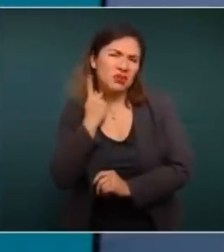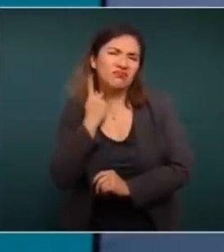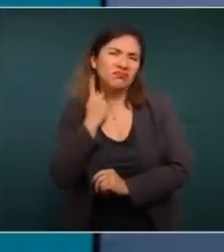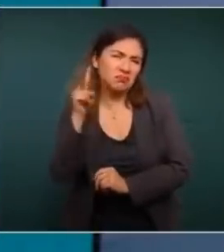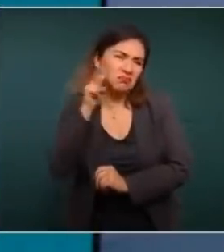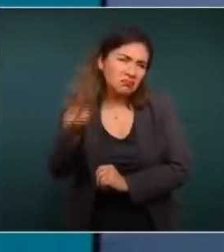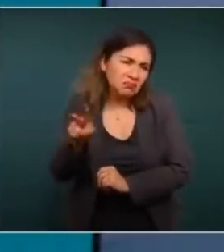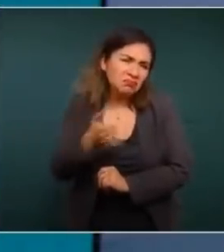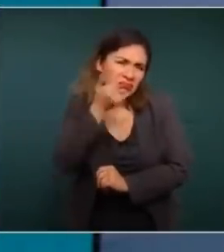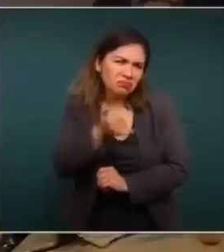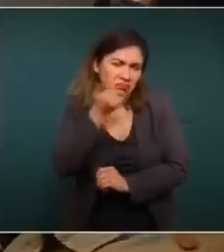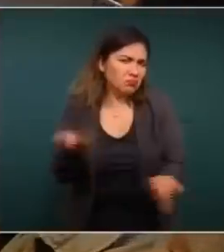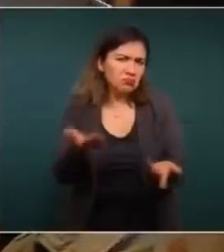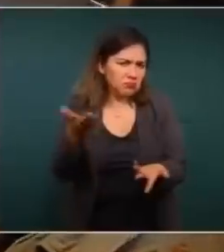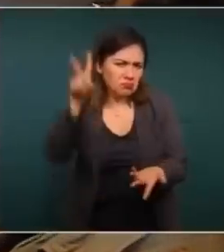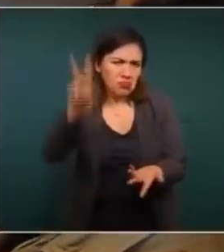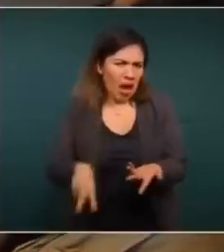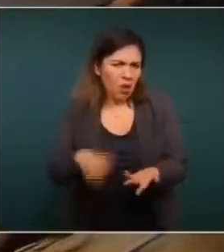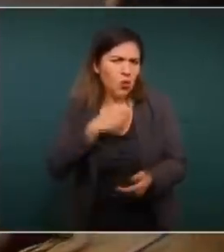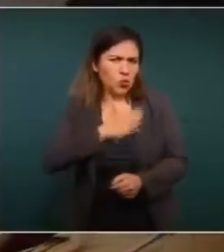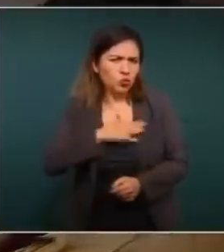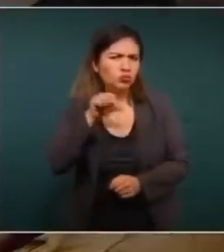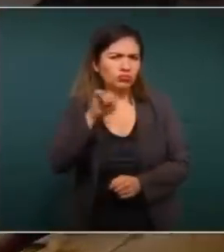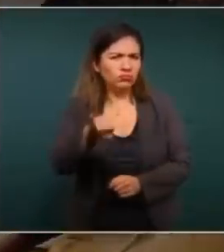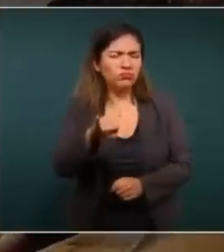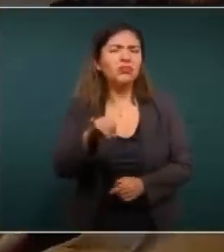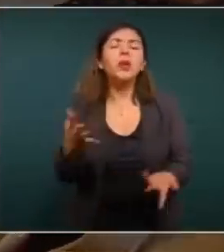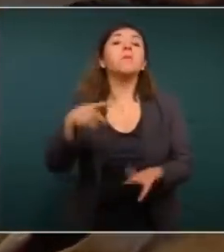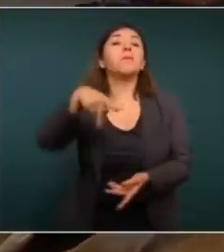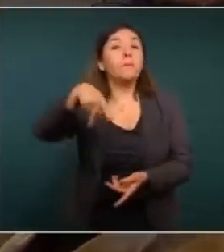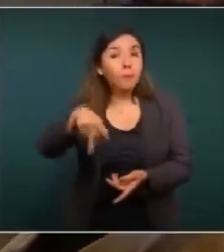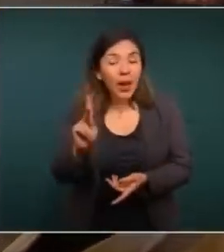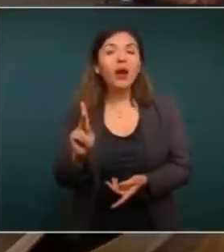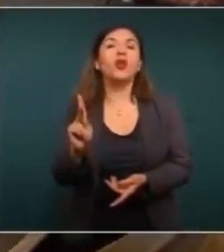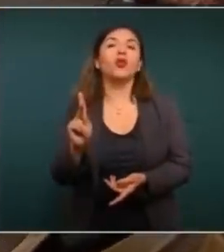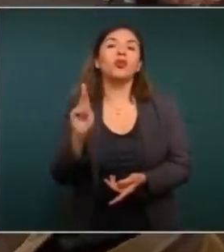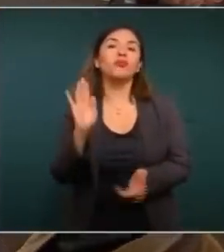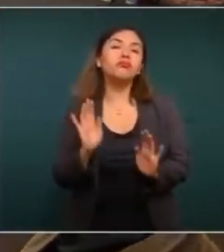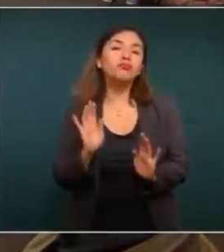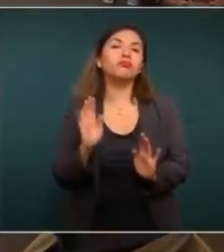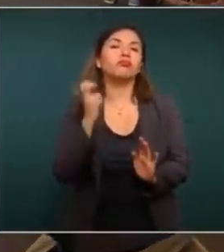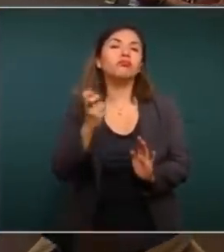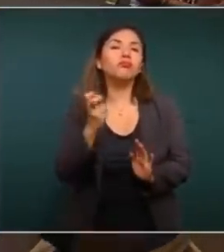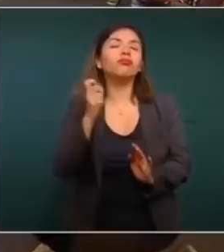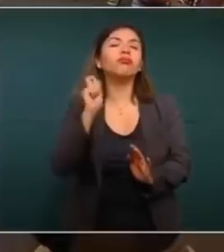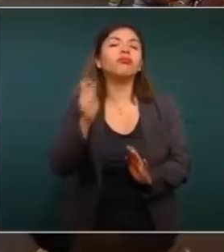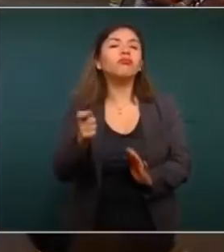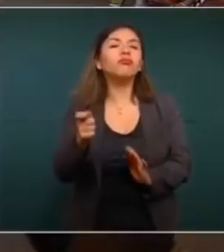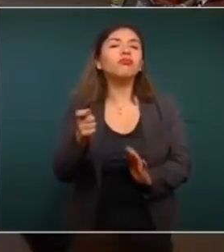Además, es legítimo, ¿no?, pero son los que